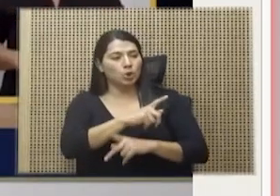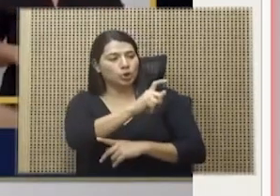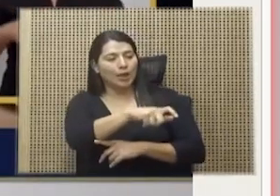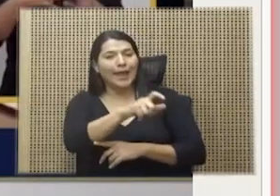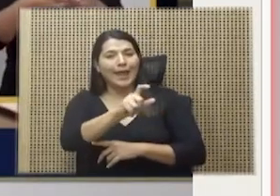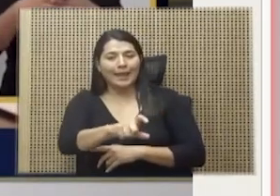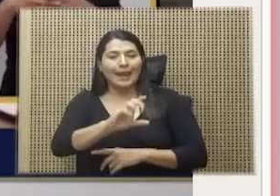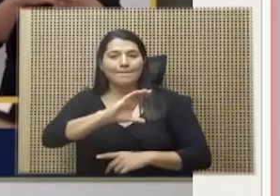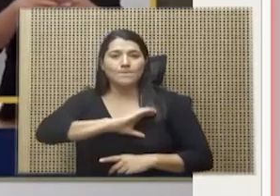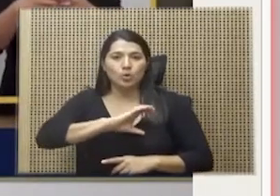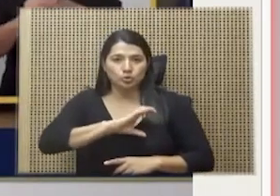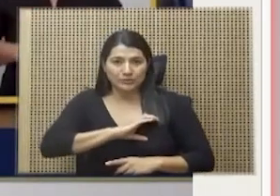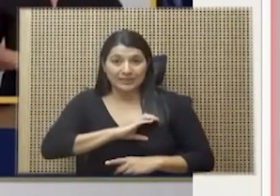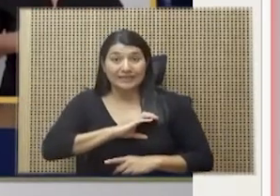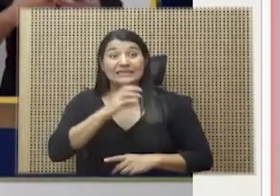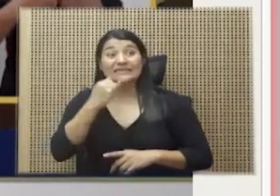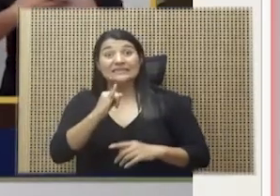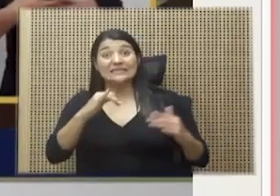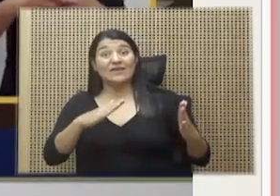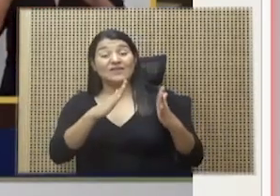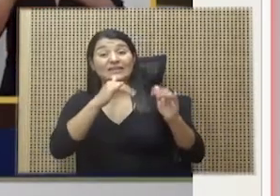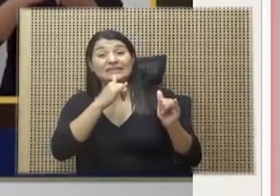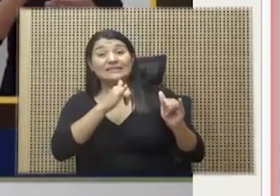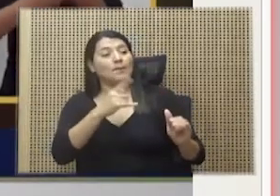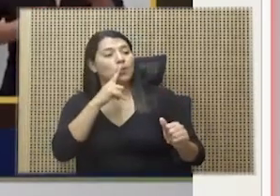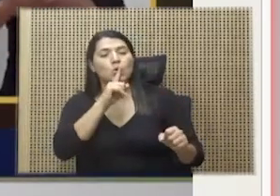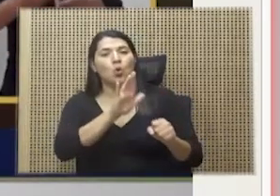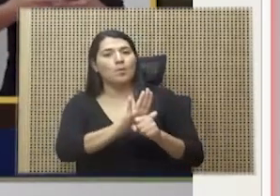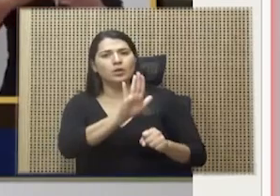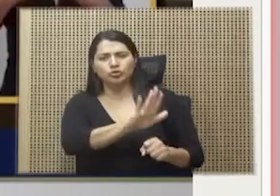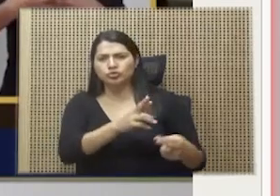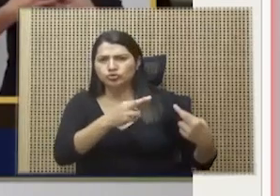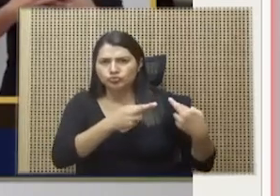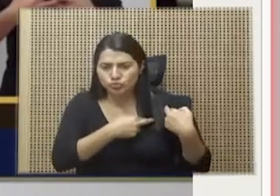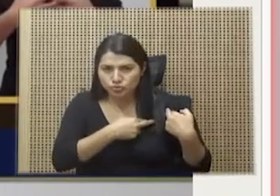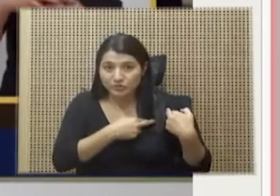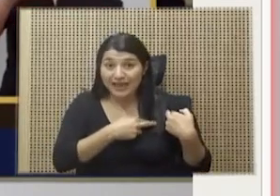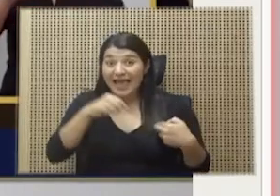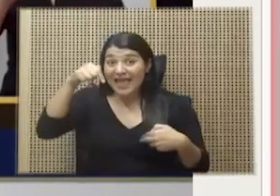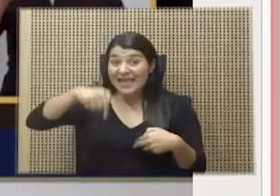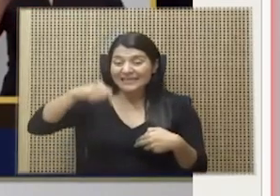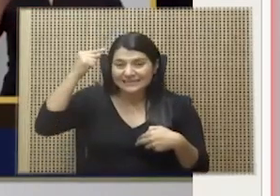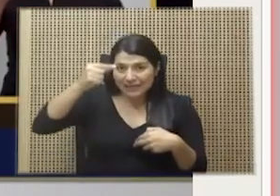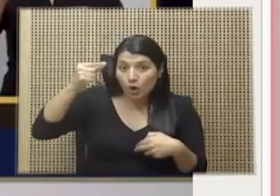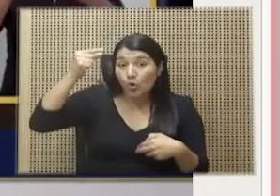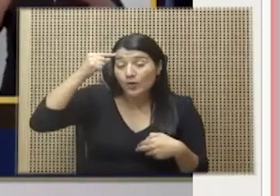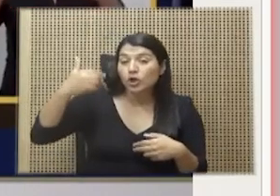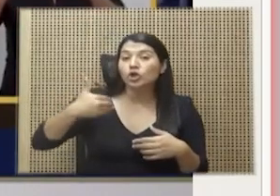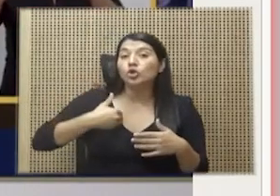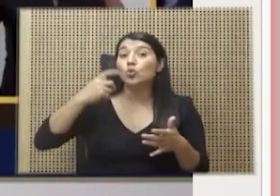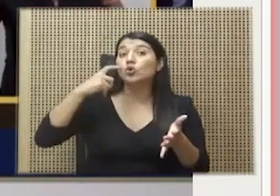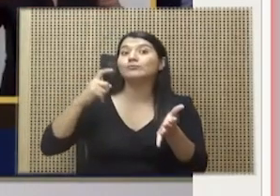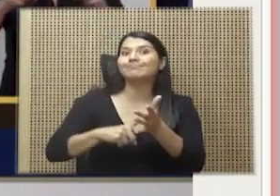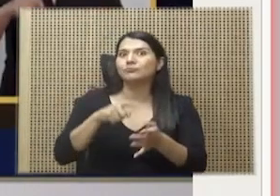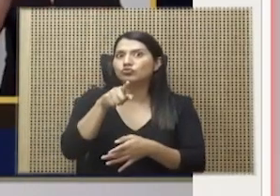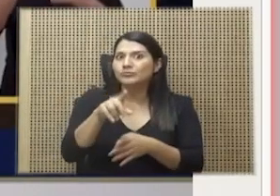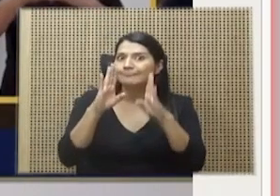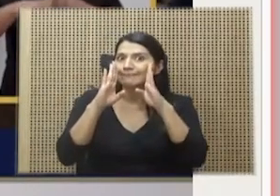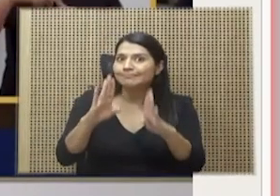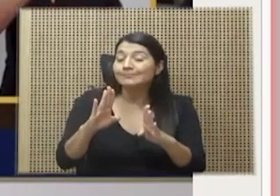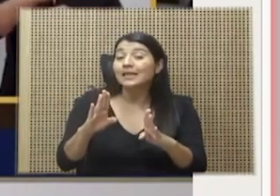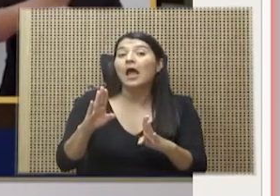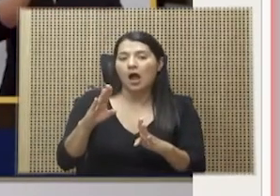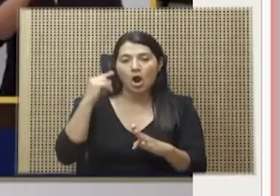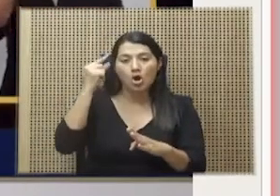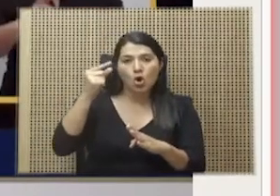cumplimiento de sus funciones. Este es el gobierno que ha recibido un reconocimiento, oíganlo bien, un reconocimiento de los